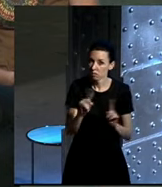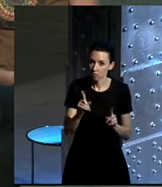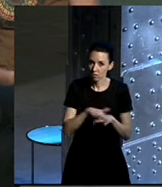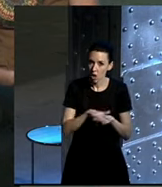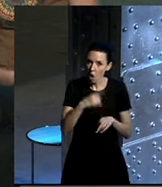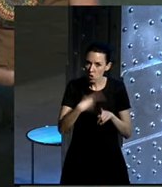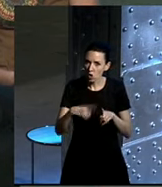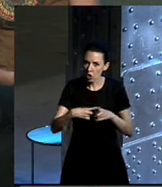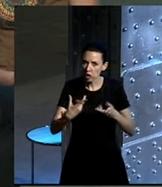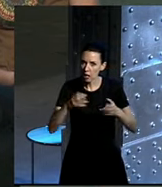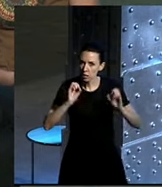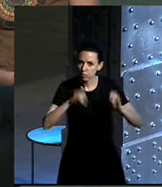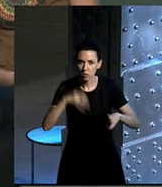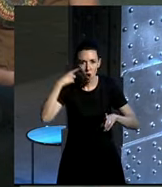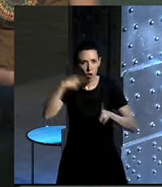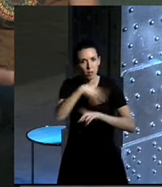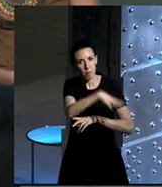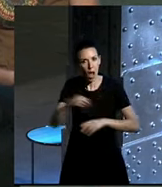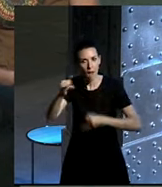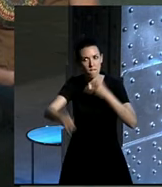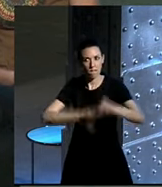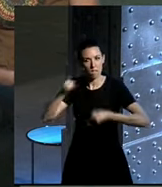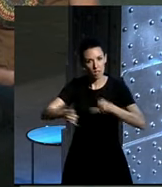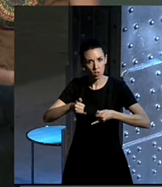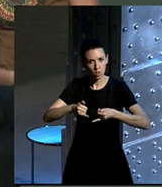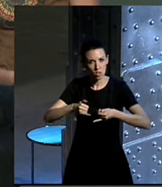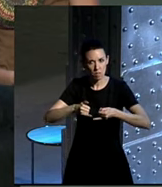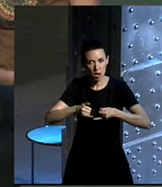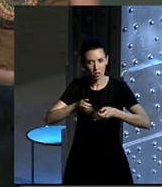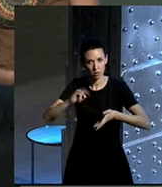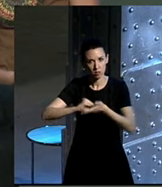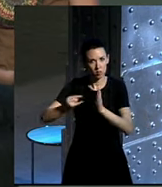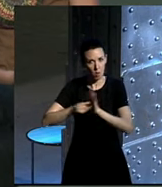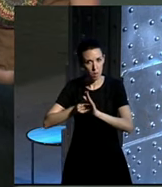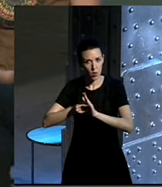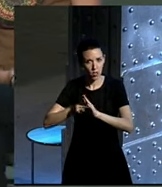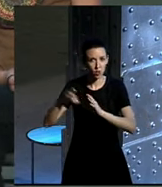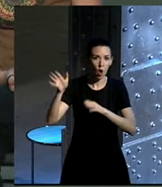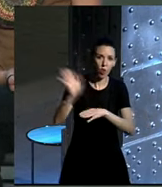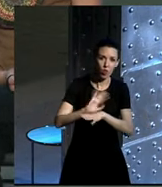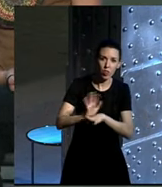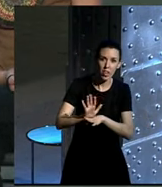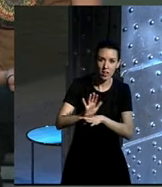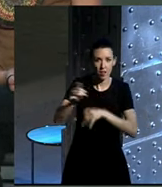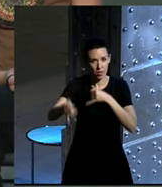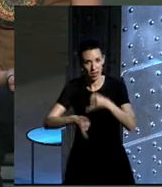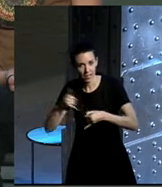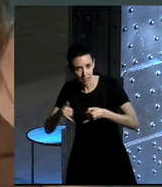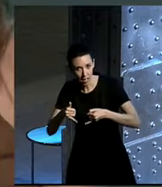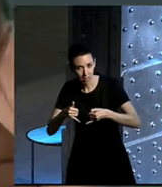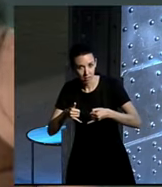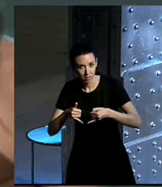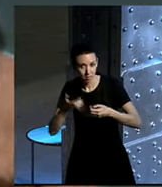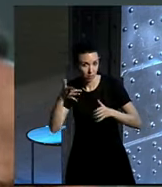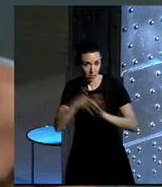para coger la bici y hacer realidad el proyecto Cinecicleta. Sí, sí, de hecho... Vamos,